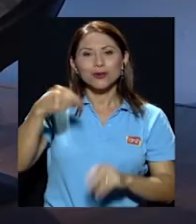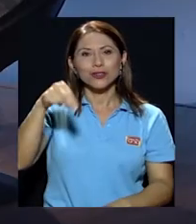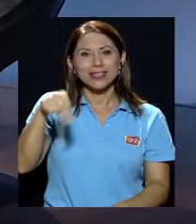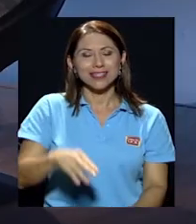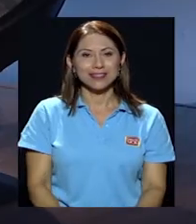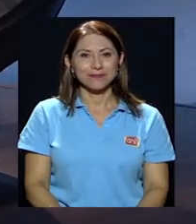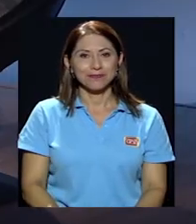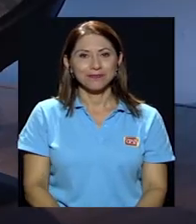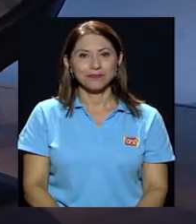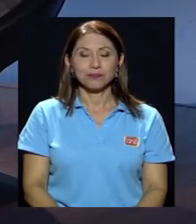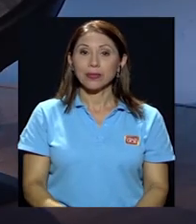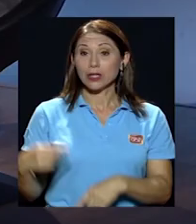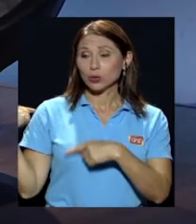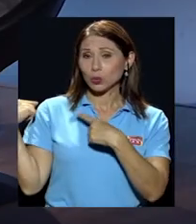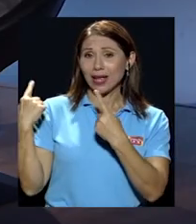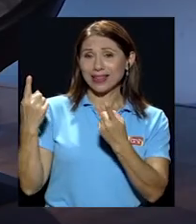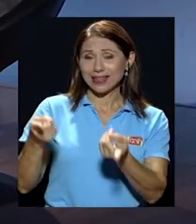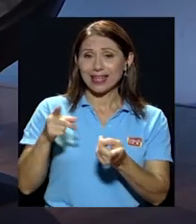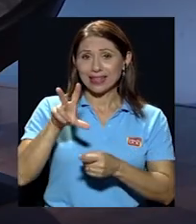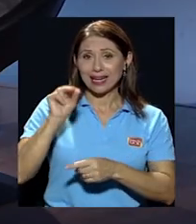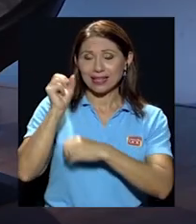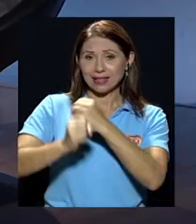Durante esos 30 años, Marlon,